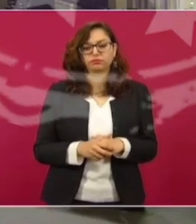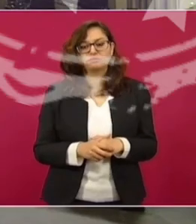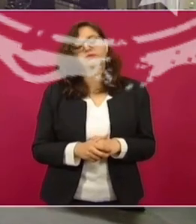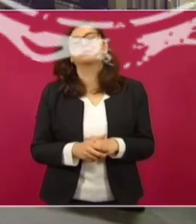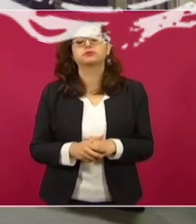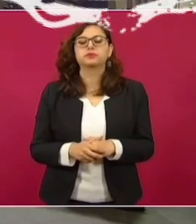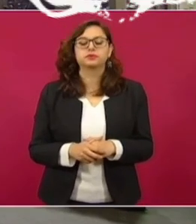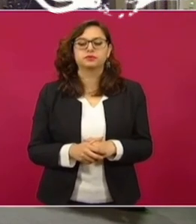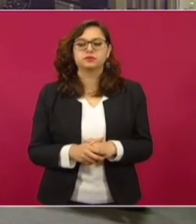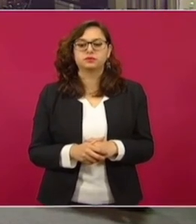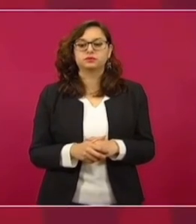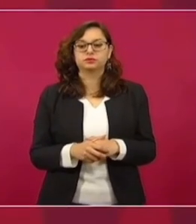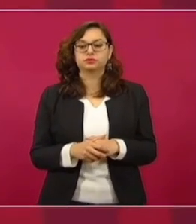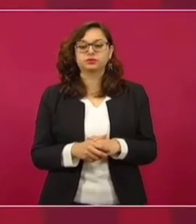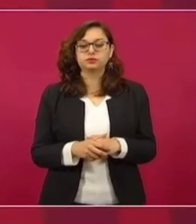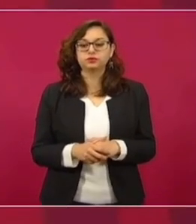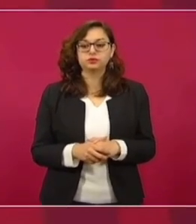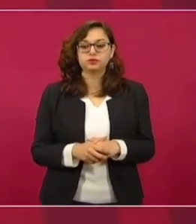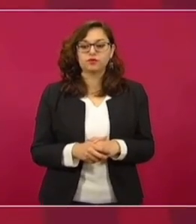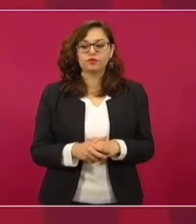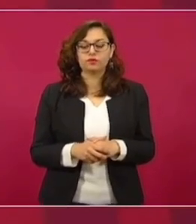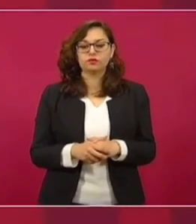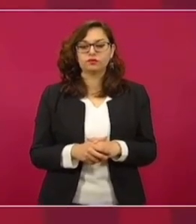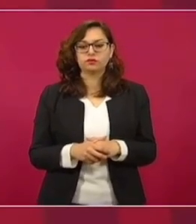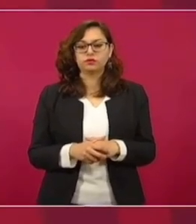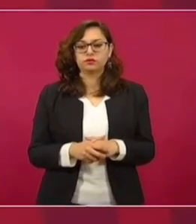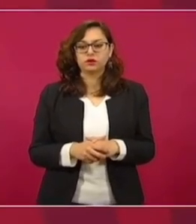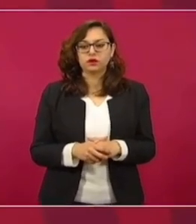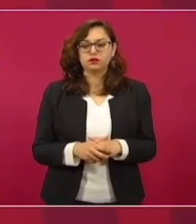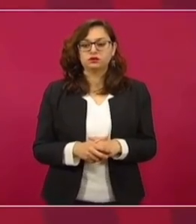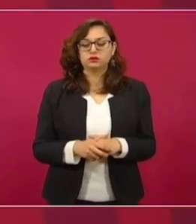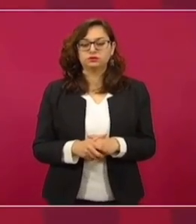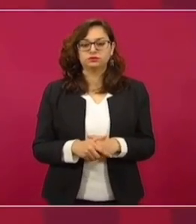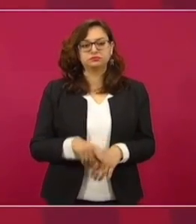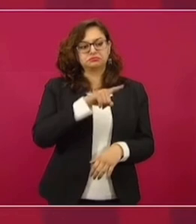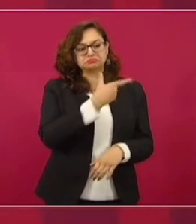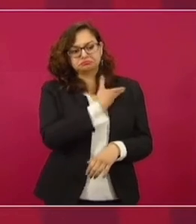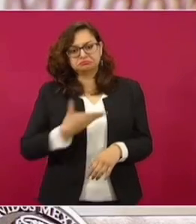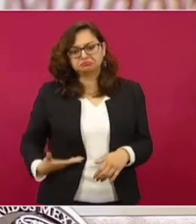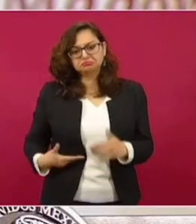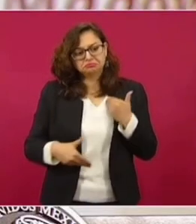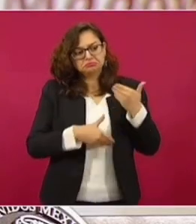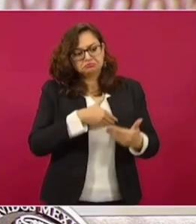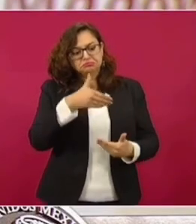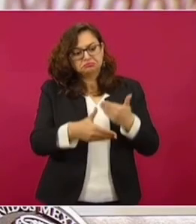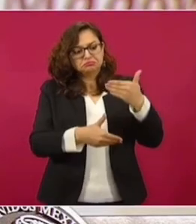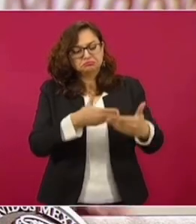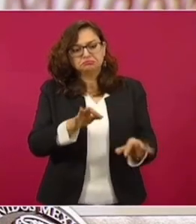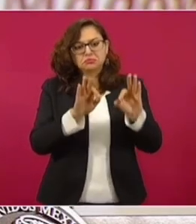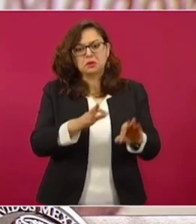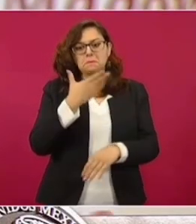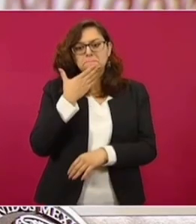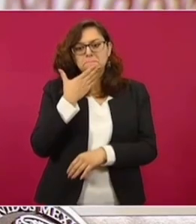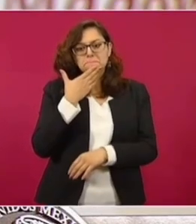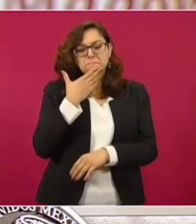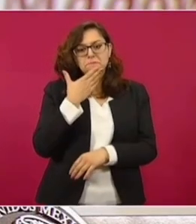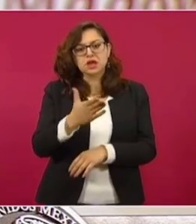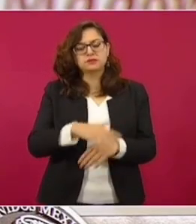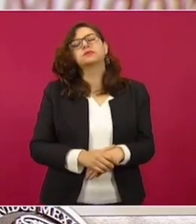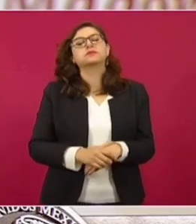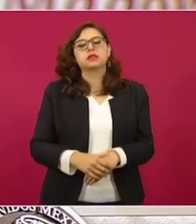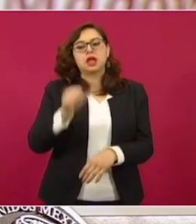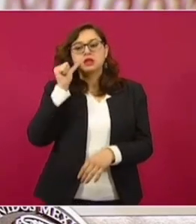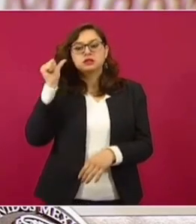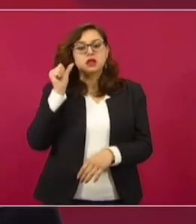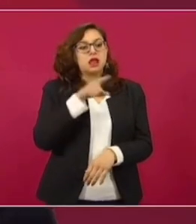El presidente afortunadamente está muy bien, evoluciona favorablemente. El día de ayer ya eran mucho menores